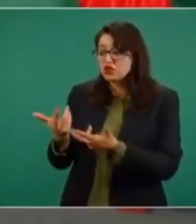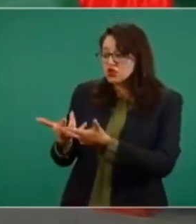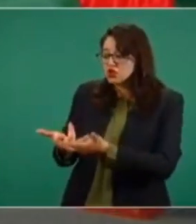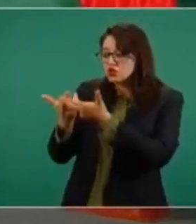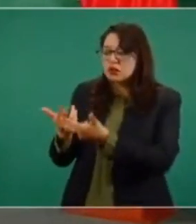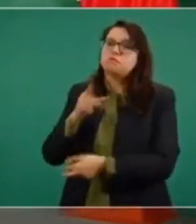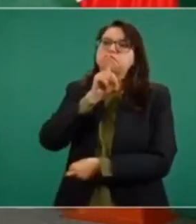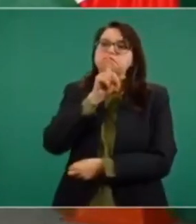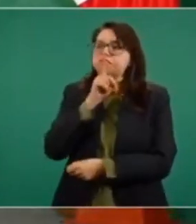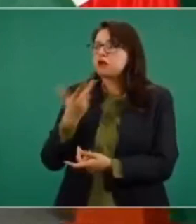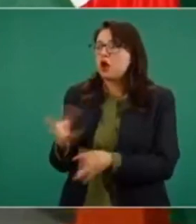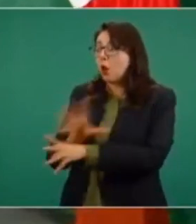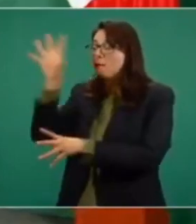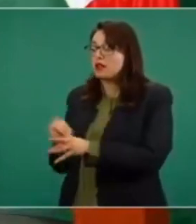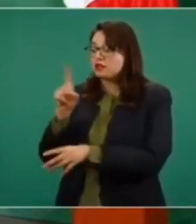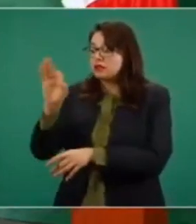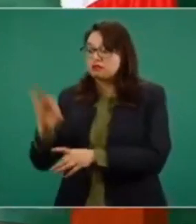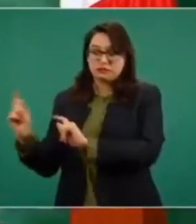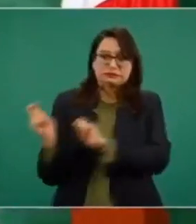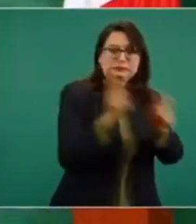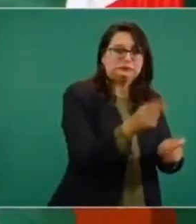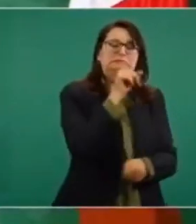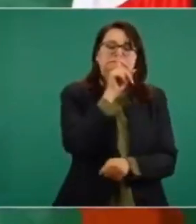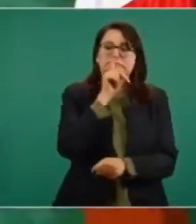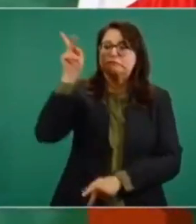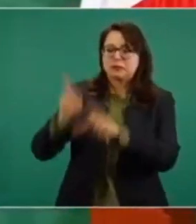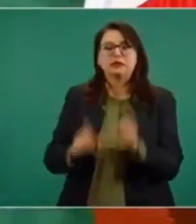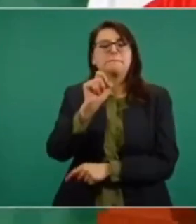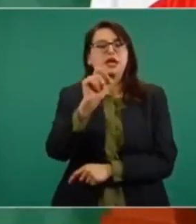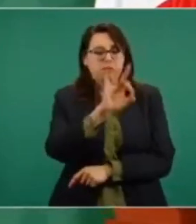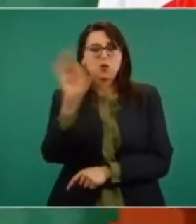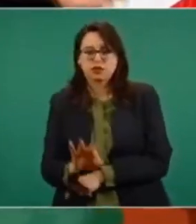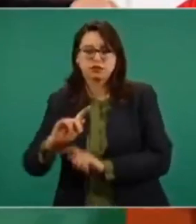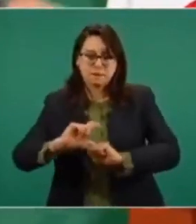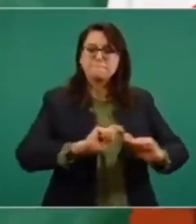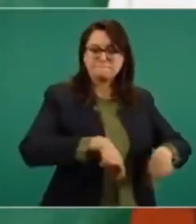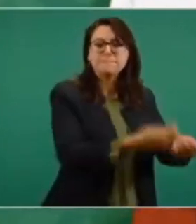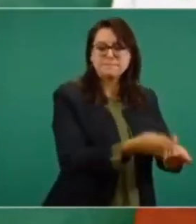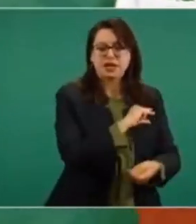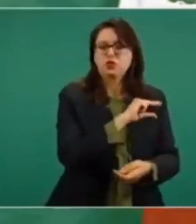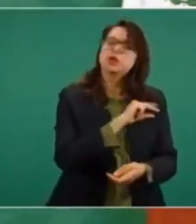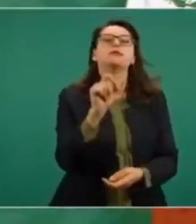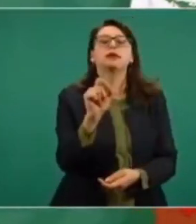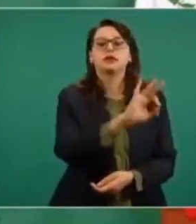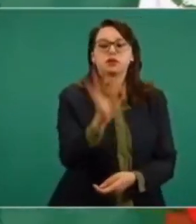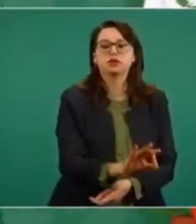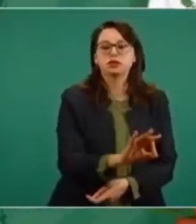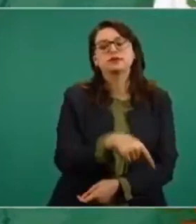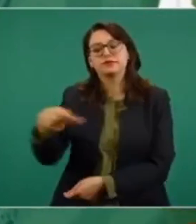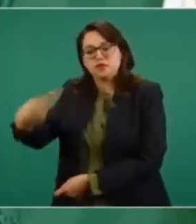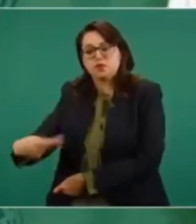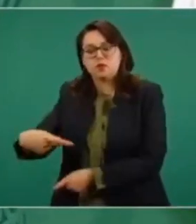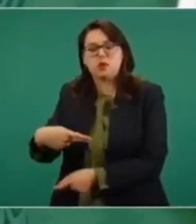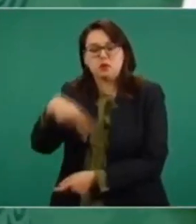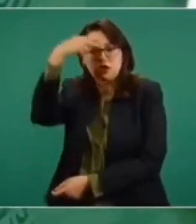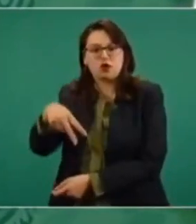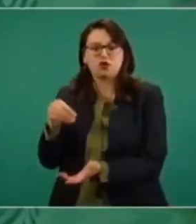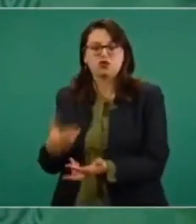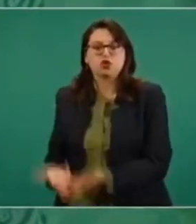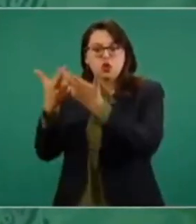que no les dio tiempo de entregarlo todo, entregaron sólo el 20 por ciento del potencial petrolero, le dejaron a la nación el 80 por ciento,